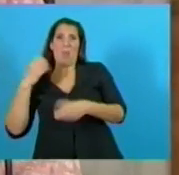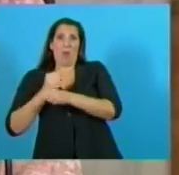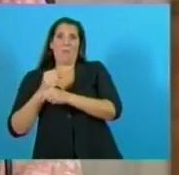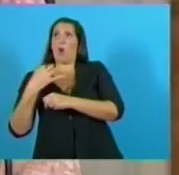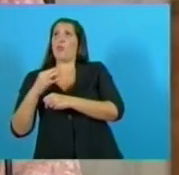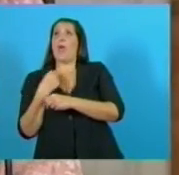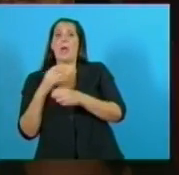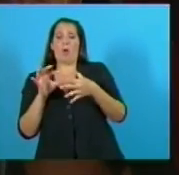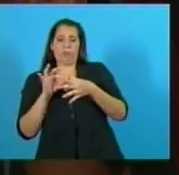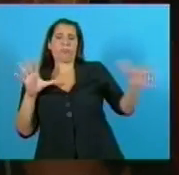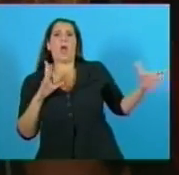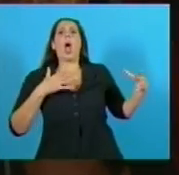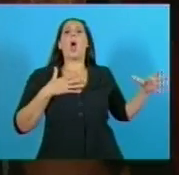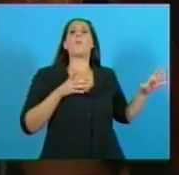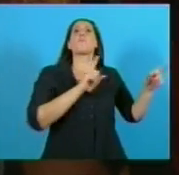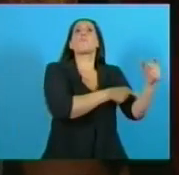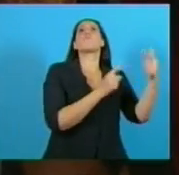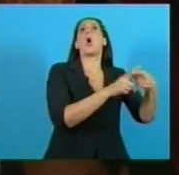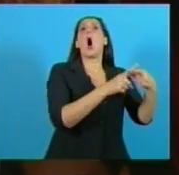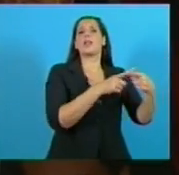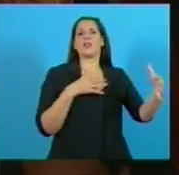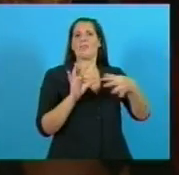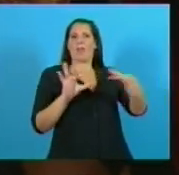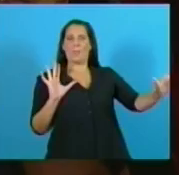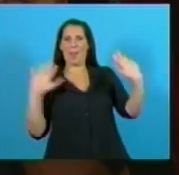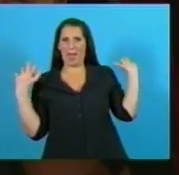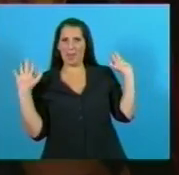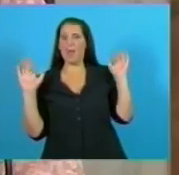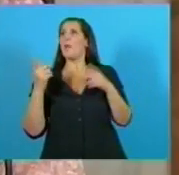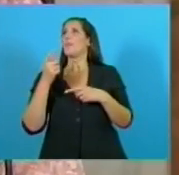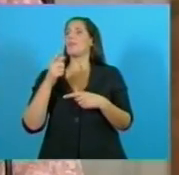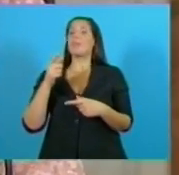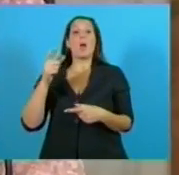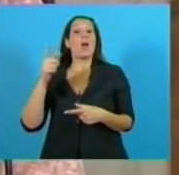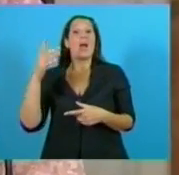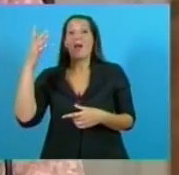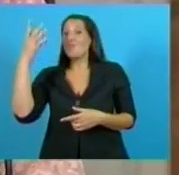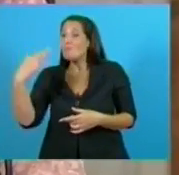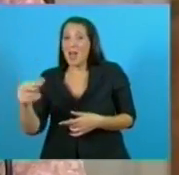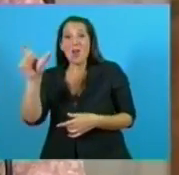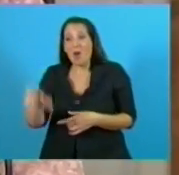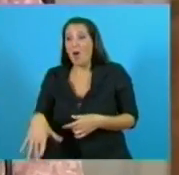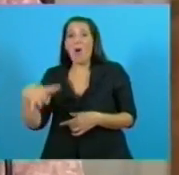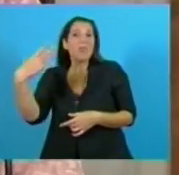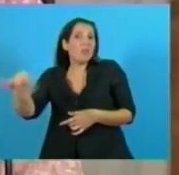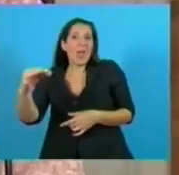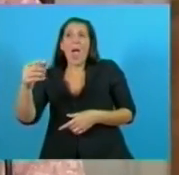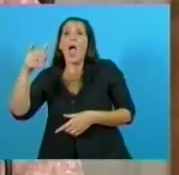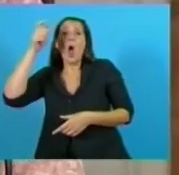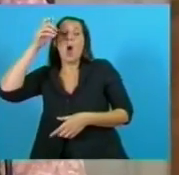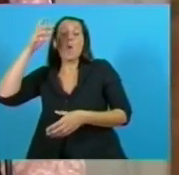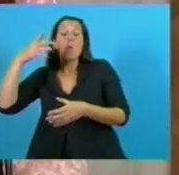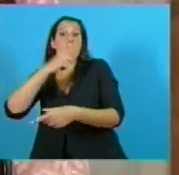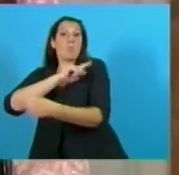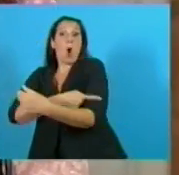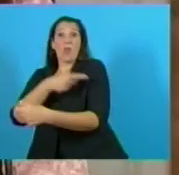hay que ser independiente de los poderes concentrados de la economía, pero de lo que no puede ser nunca independiente el Poder Judicial